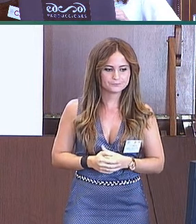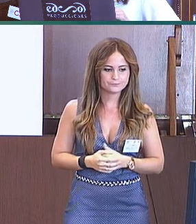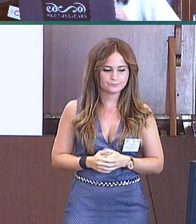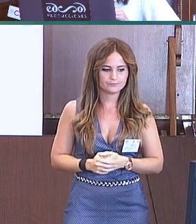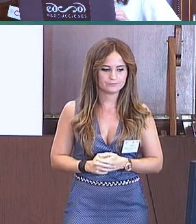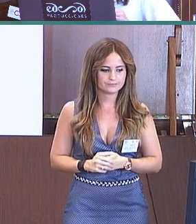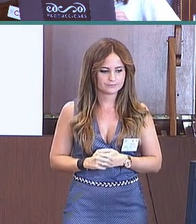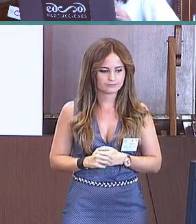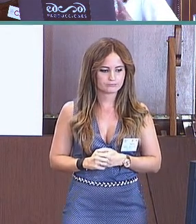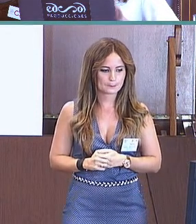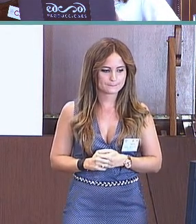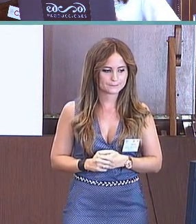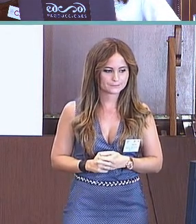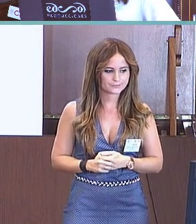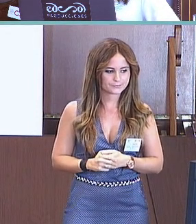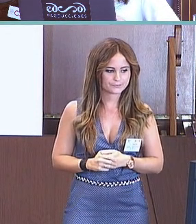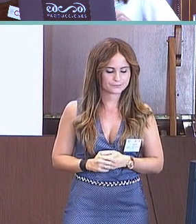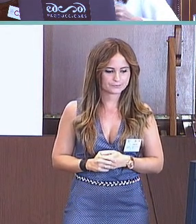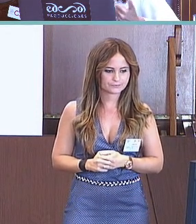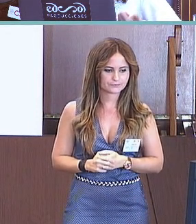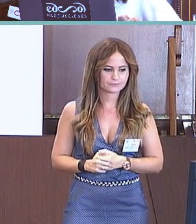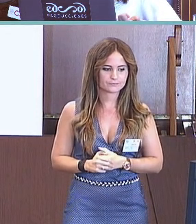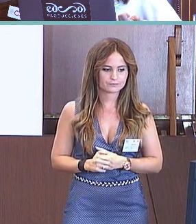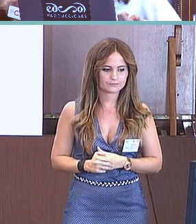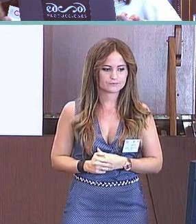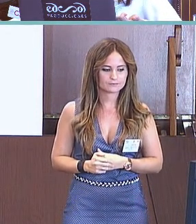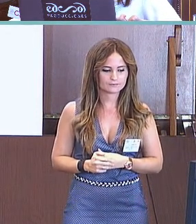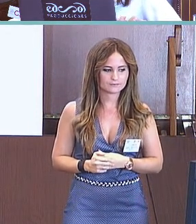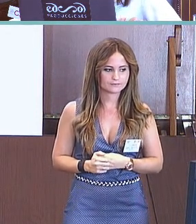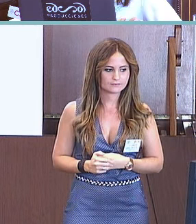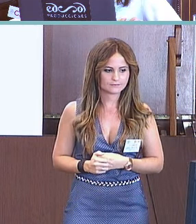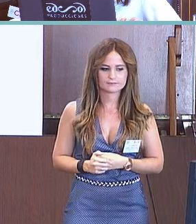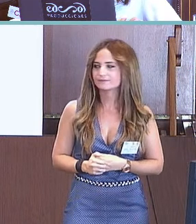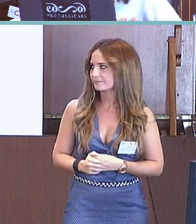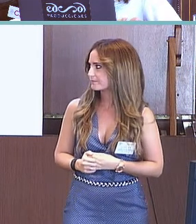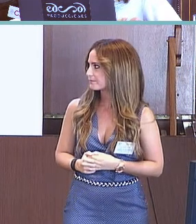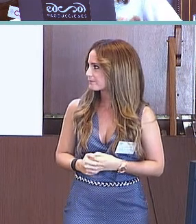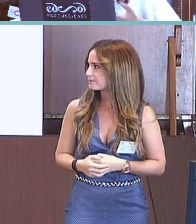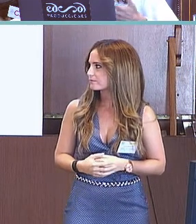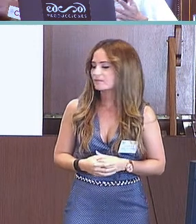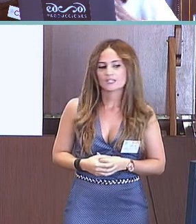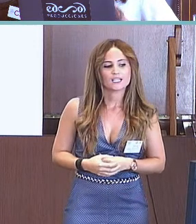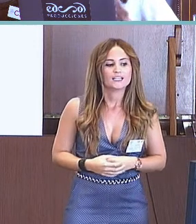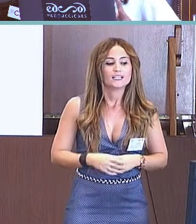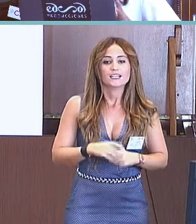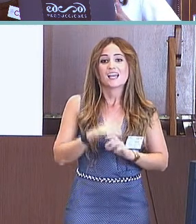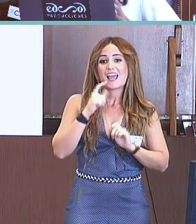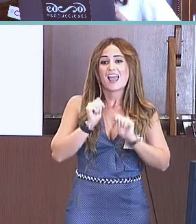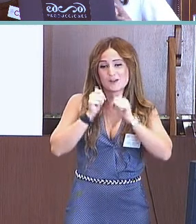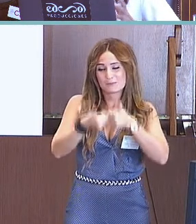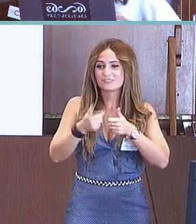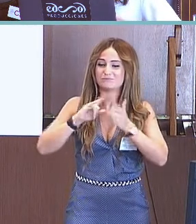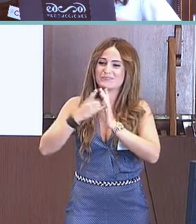quinientos treinta y dos signos, dividido en veinte categorías y veintiuna frases de comprensión temprana. Lo primero que hicimos es hacer un estudio